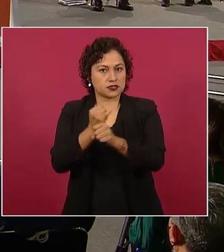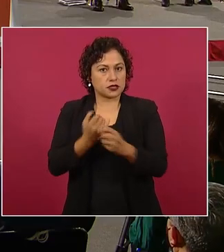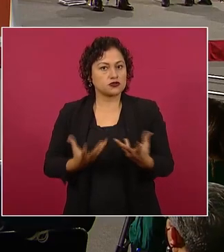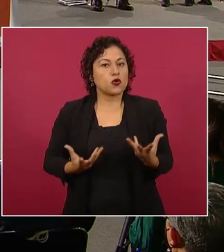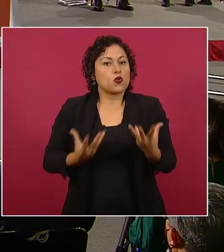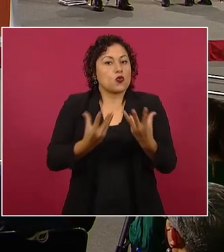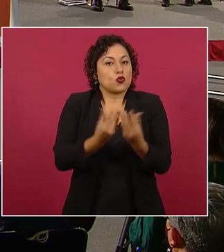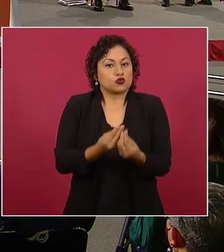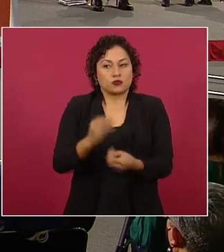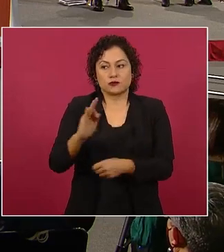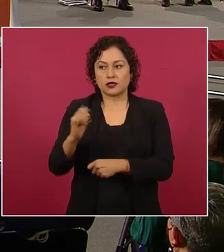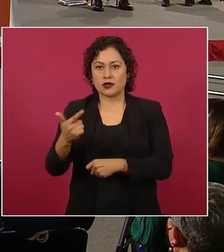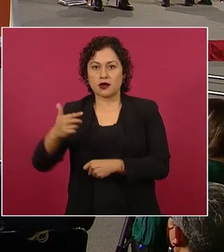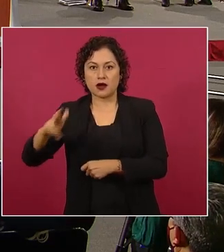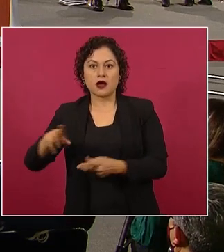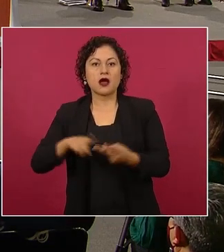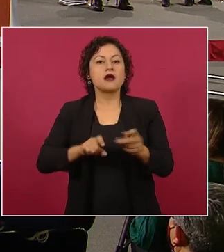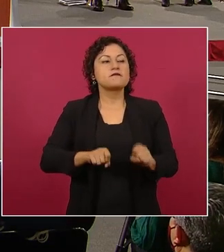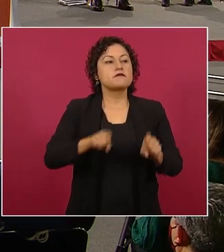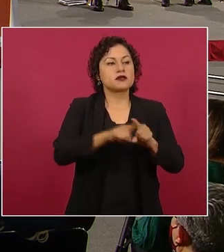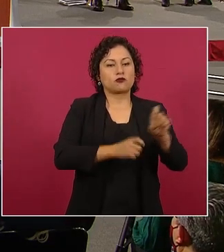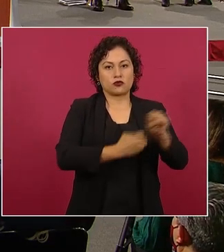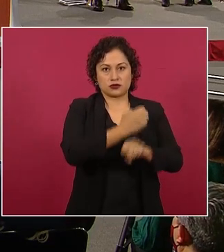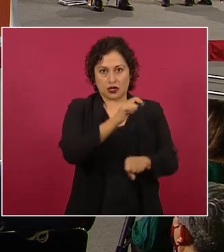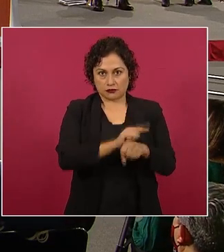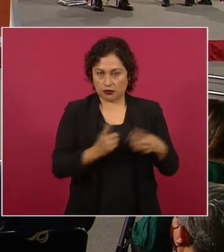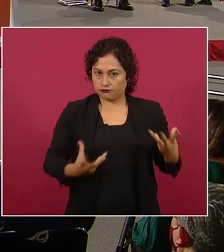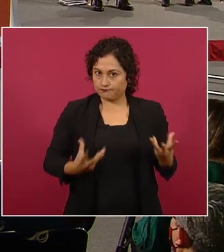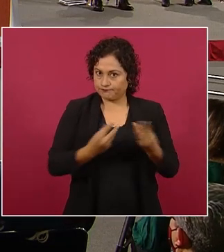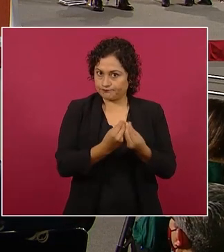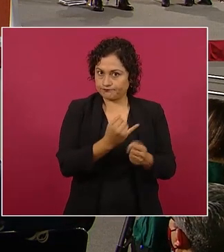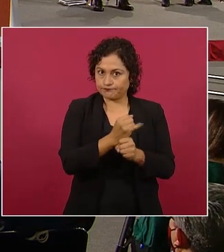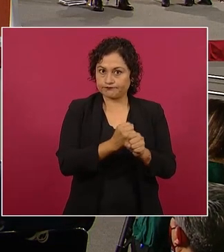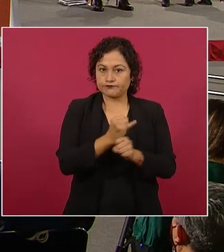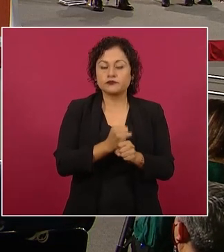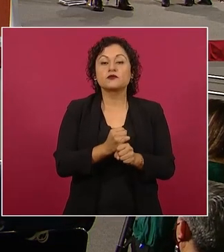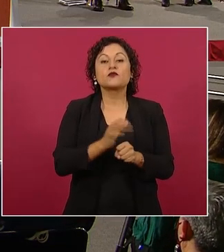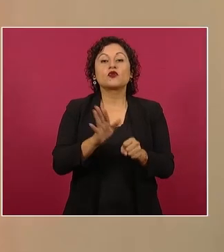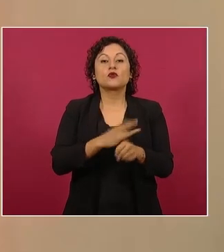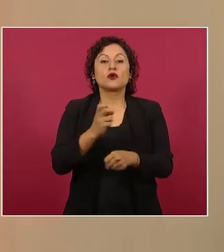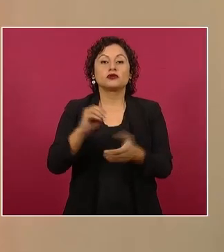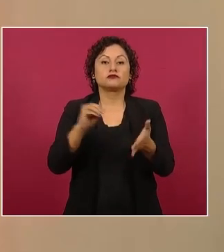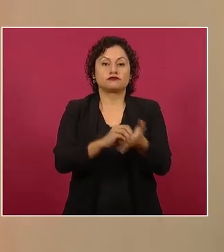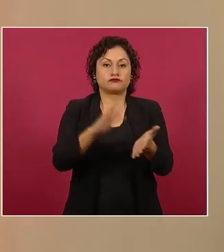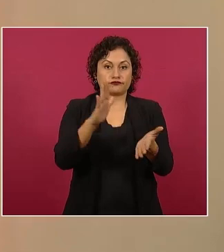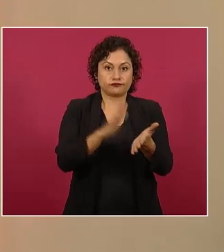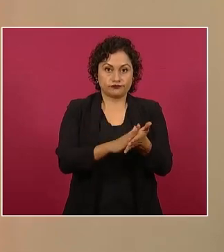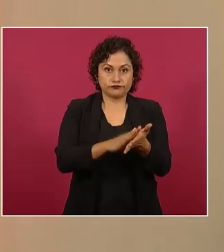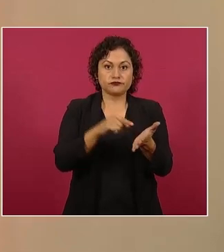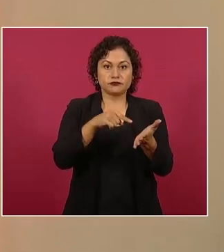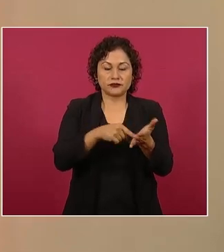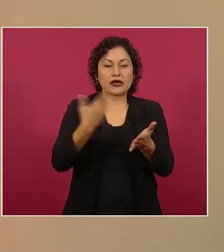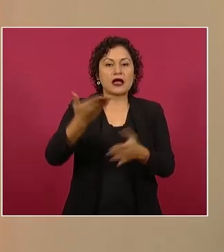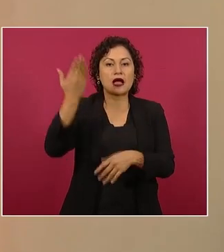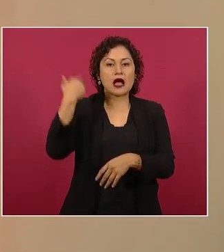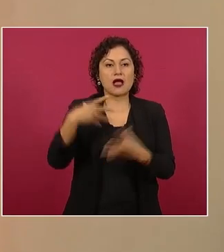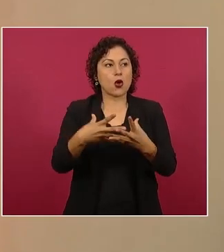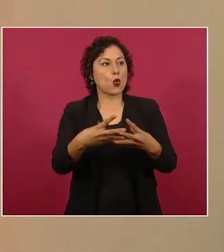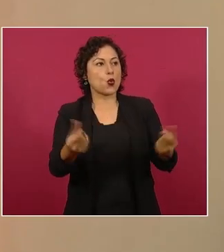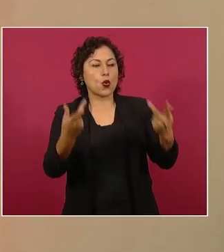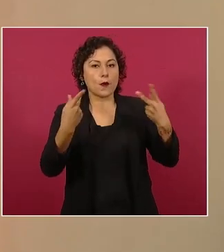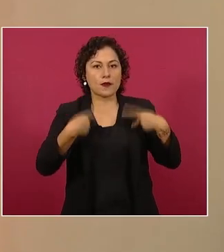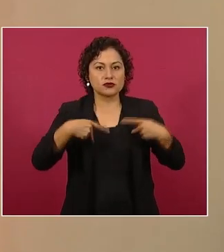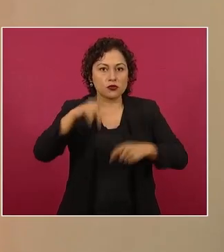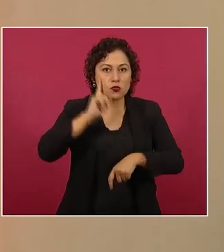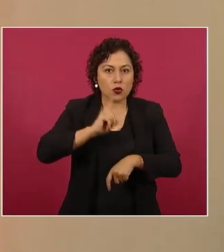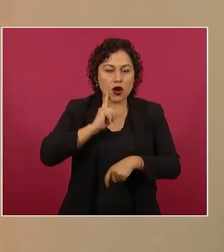fiscalía y el delito se reclasificó de desaparición a feminicidio. Ayer